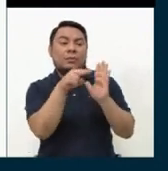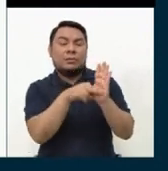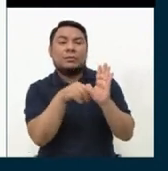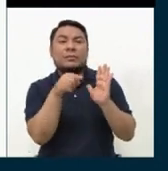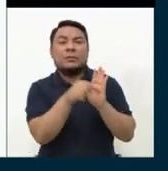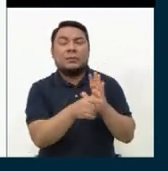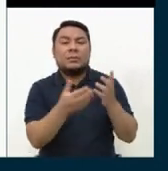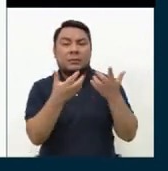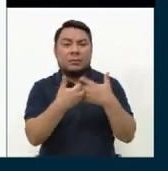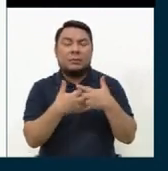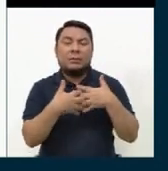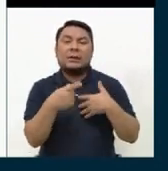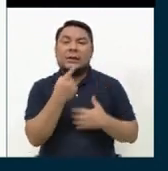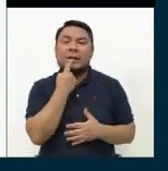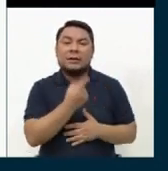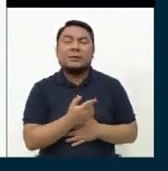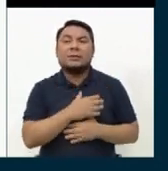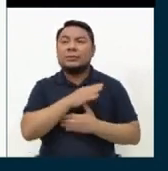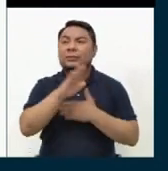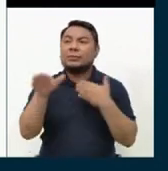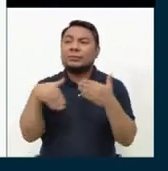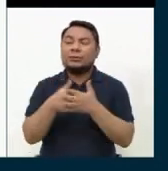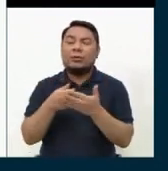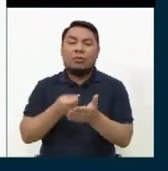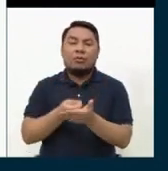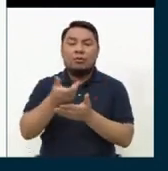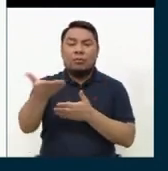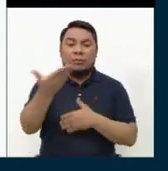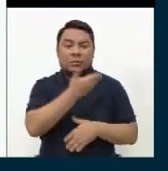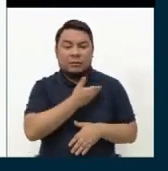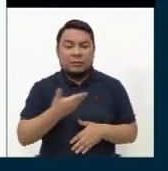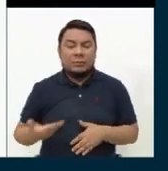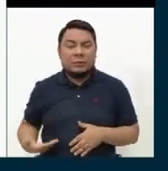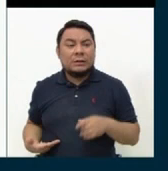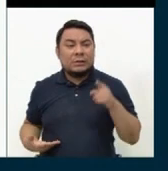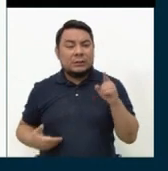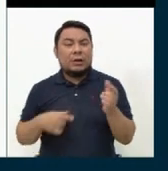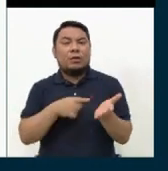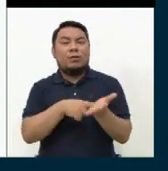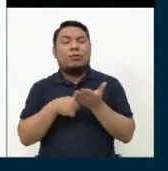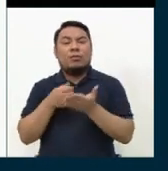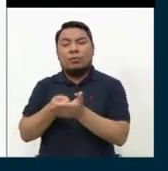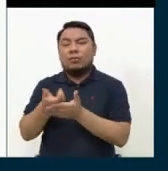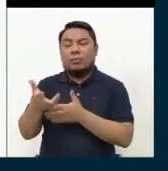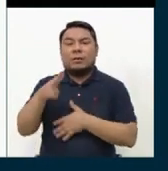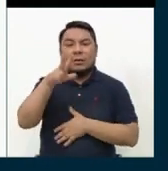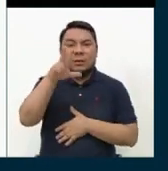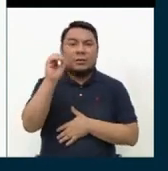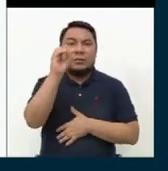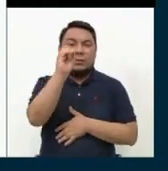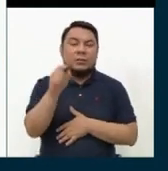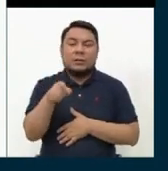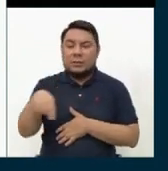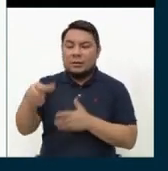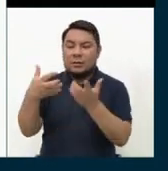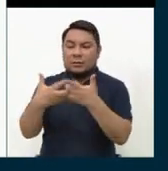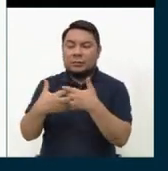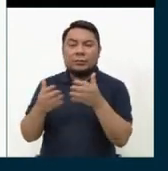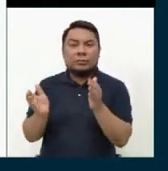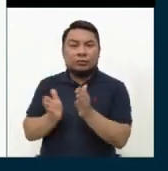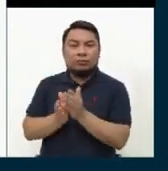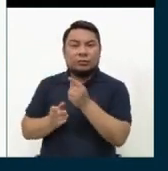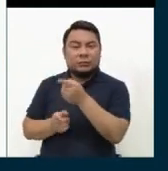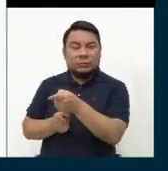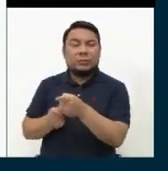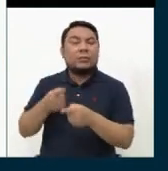las pymes, establece que de todas las compras del Estado, este está obligado a comprar 30% de esas compras a las pymes. Lo